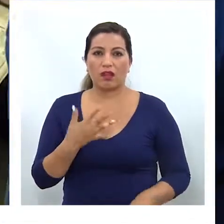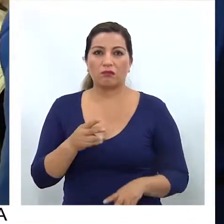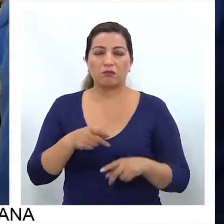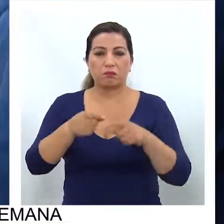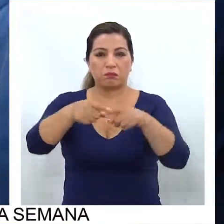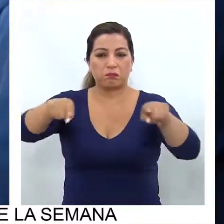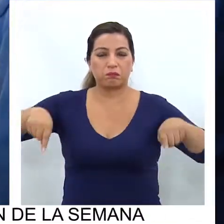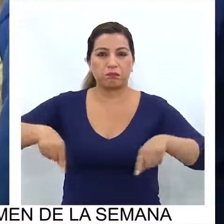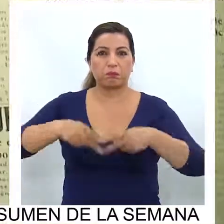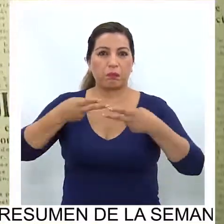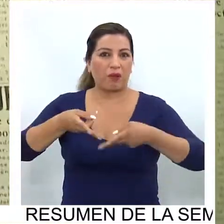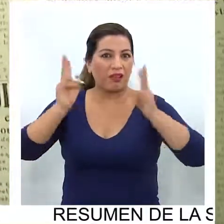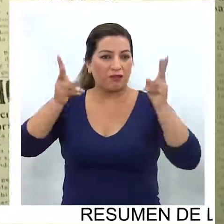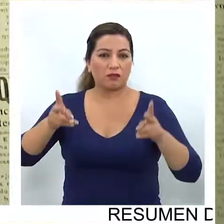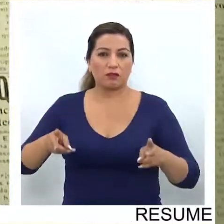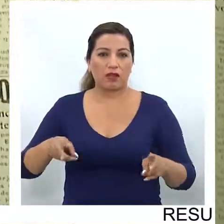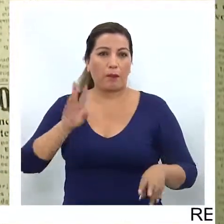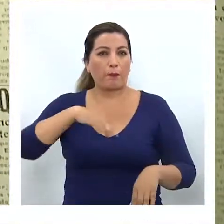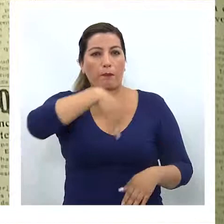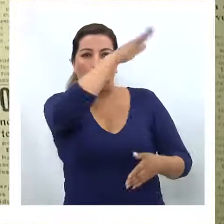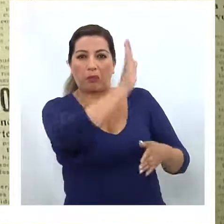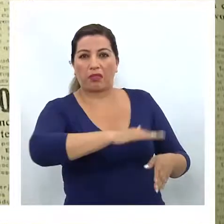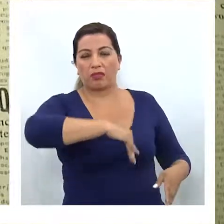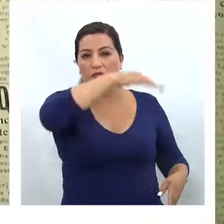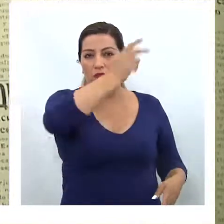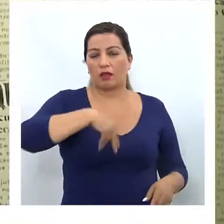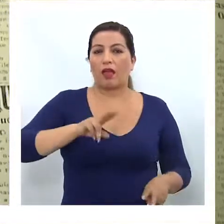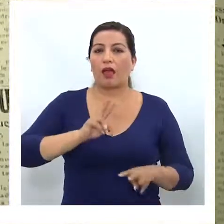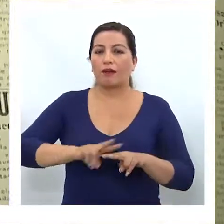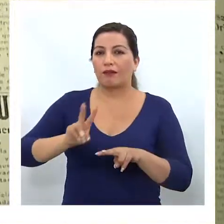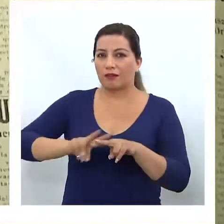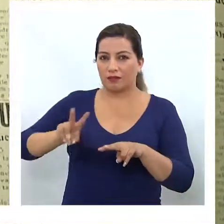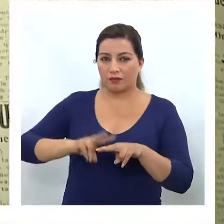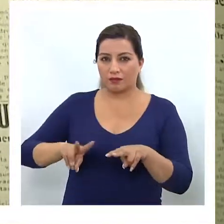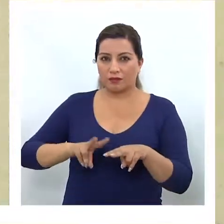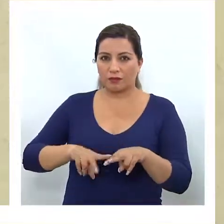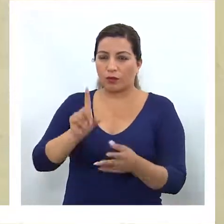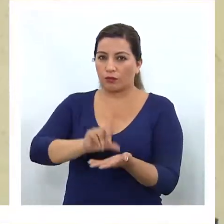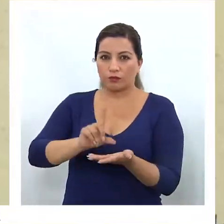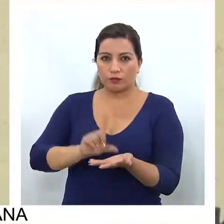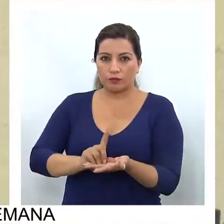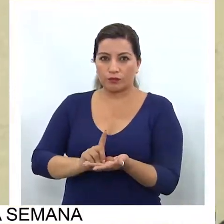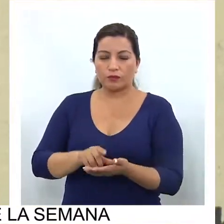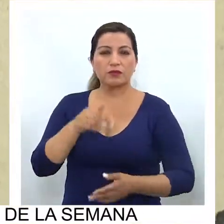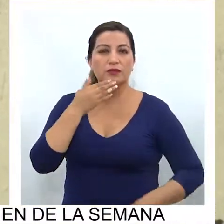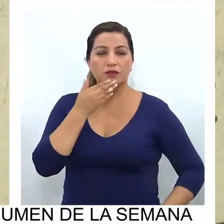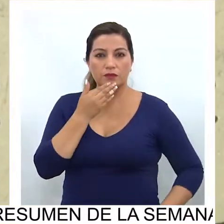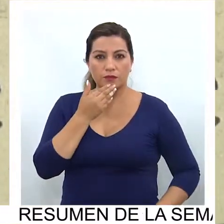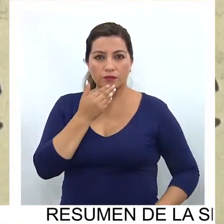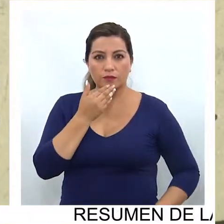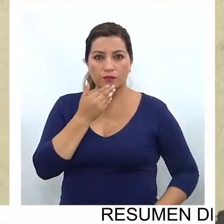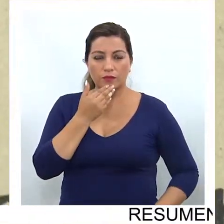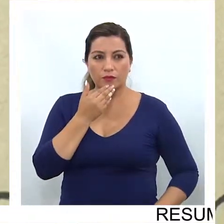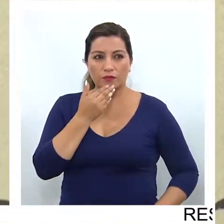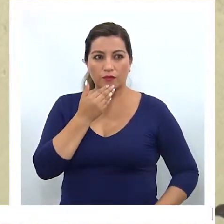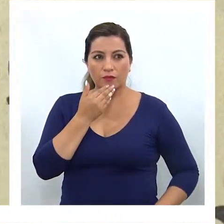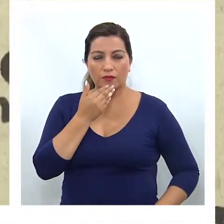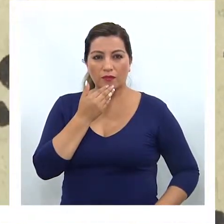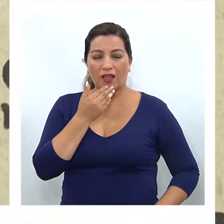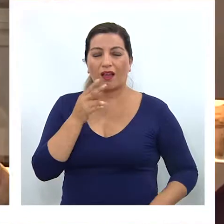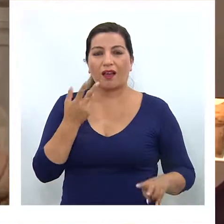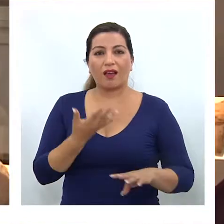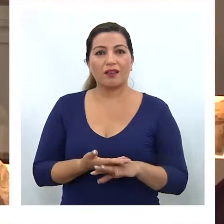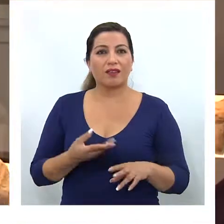habilitar salas a través de pintada o mejoramiento del espacio, sino que